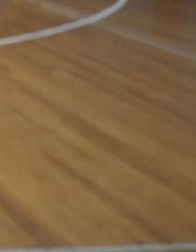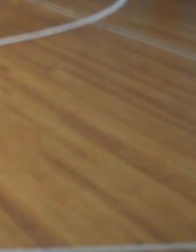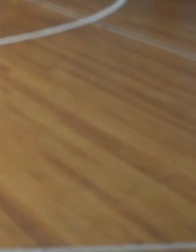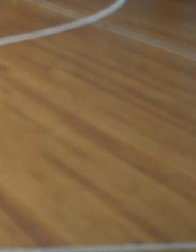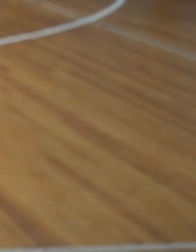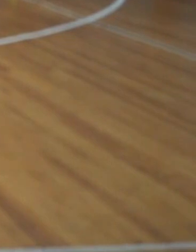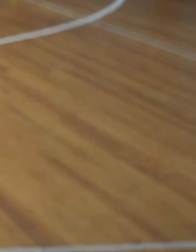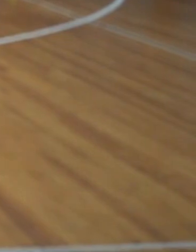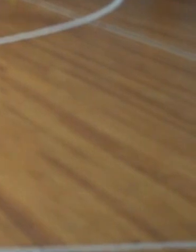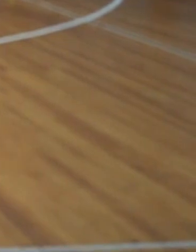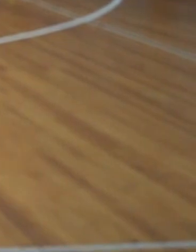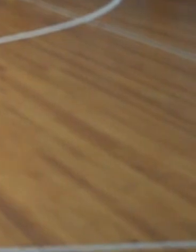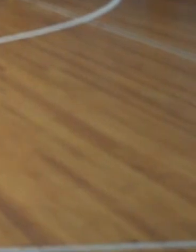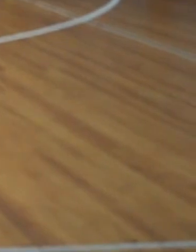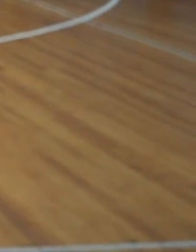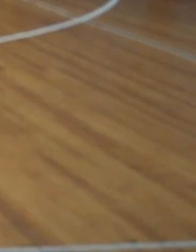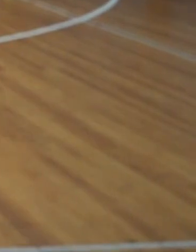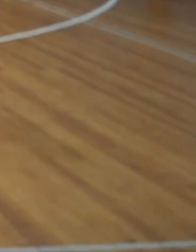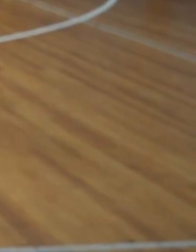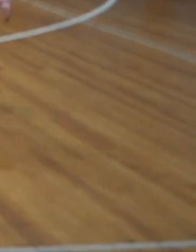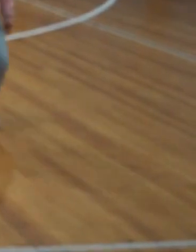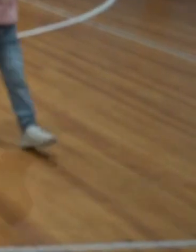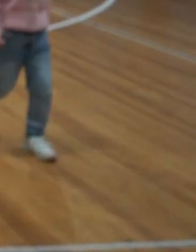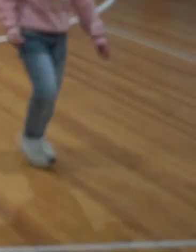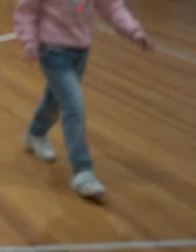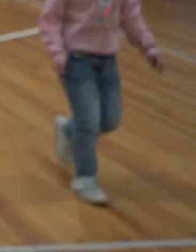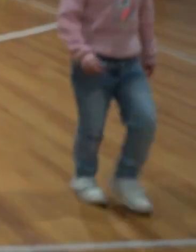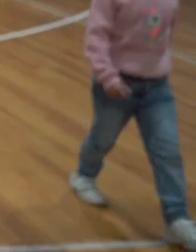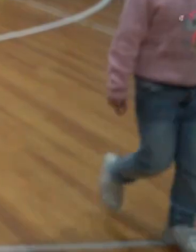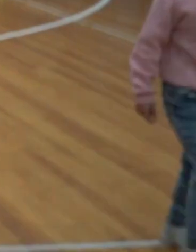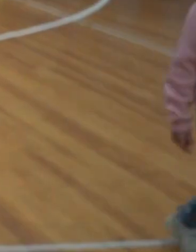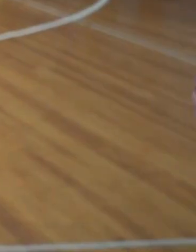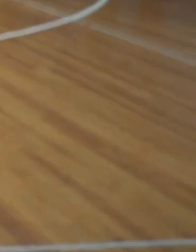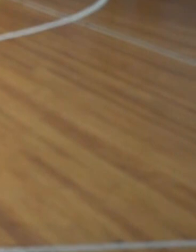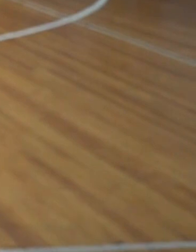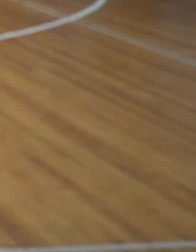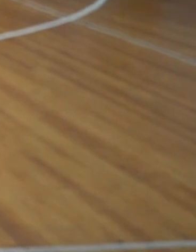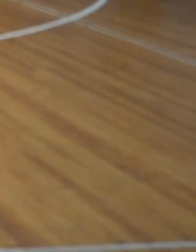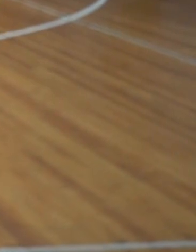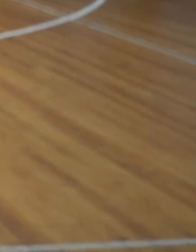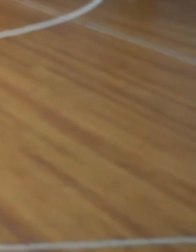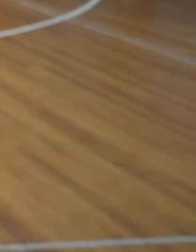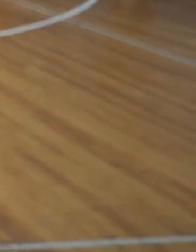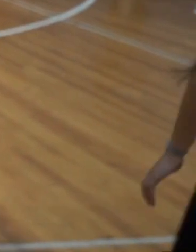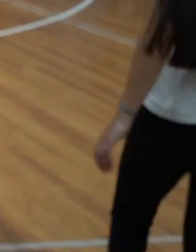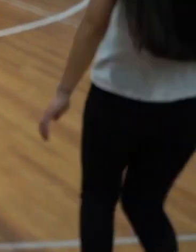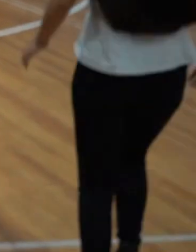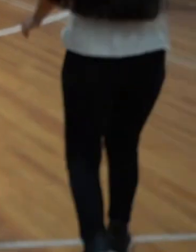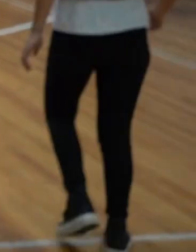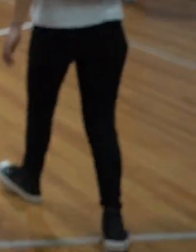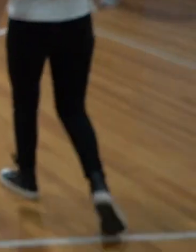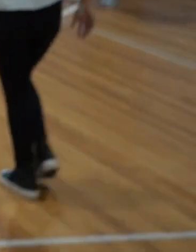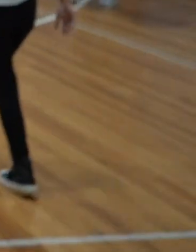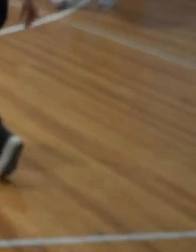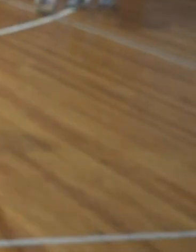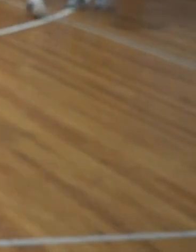proyecto, con un trabajo, el aprender, algo que muchas veces hemos practicado fútbol y no sabíamos las reglas o las normativas, pero de